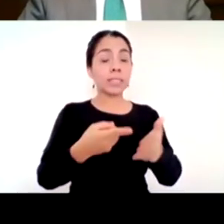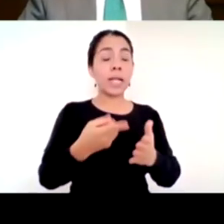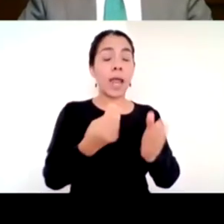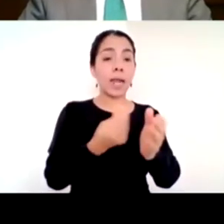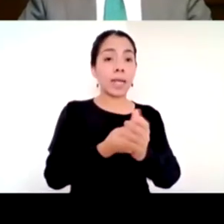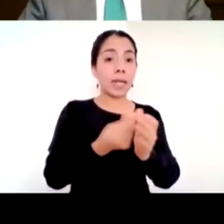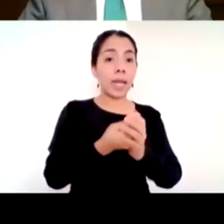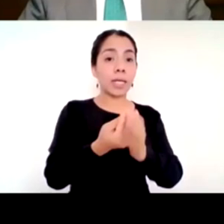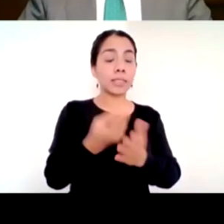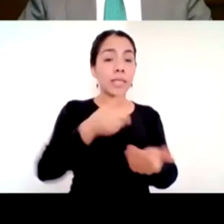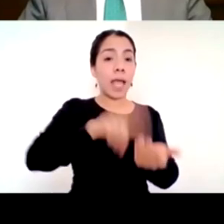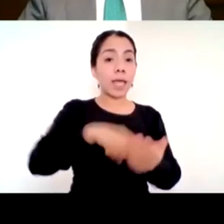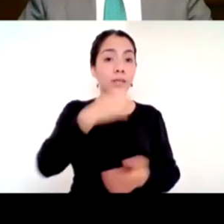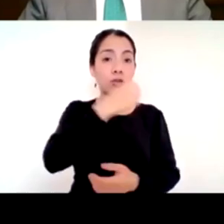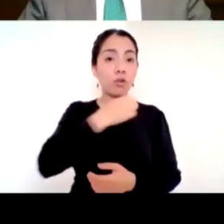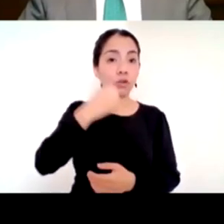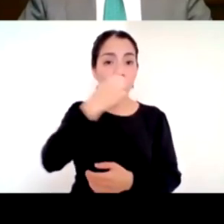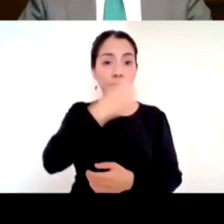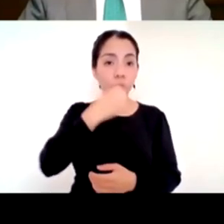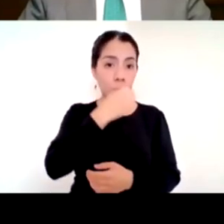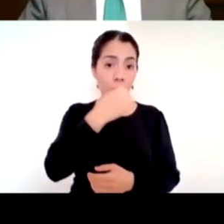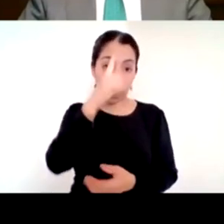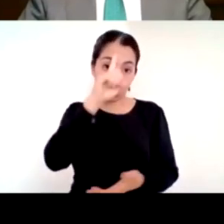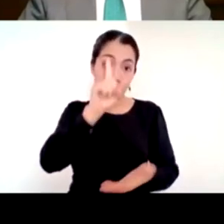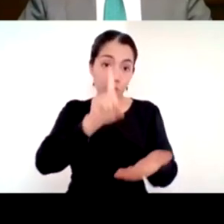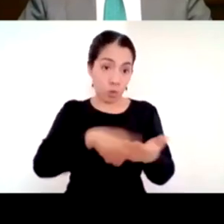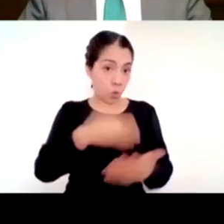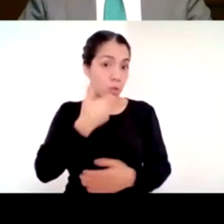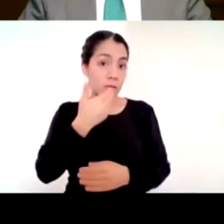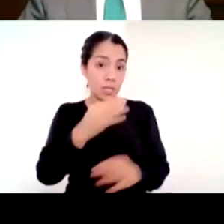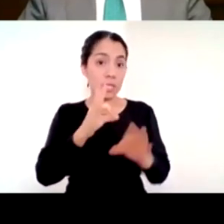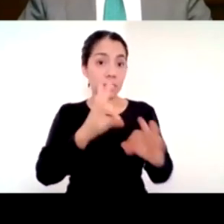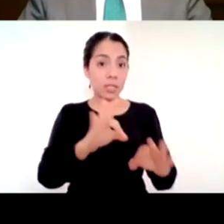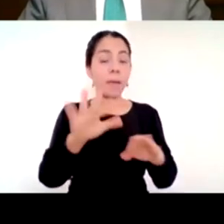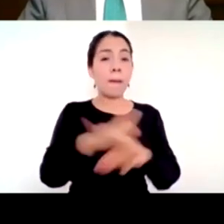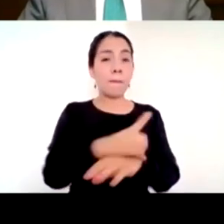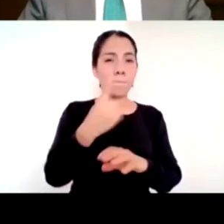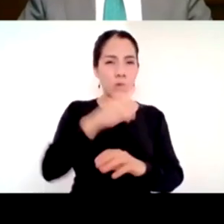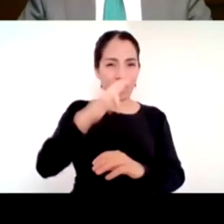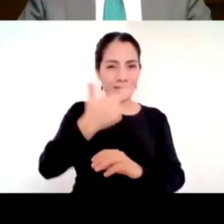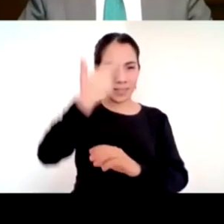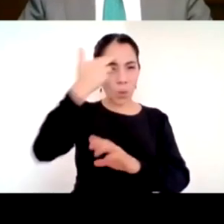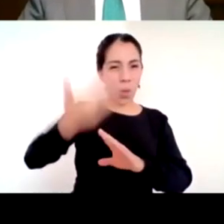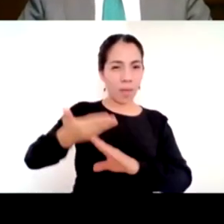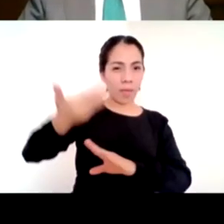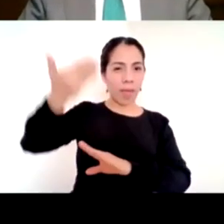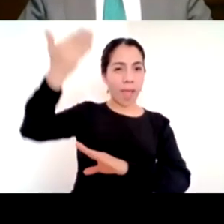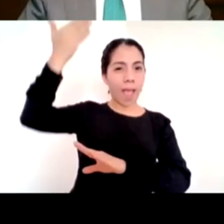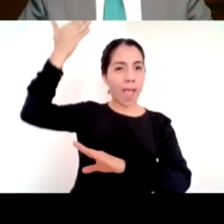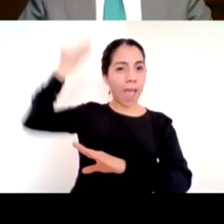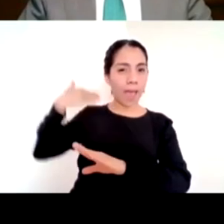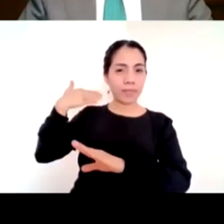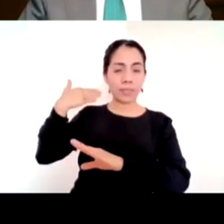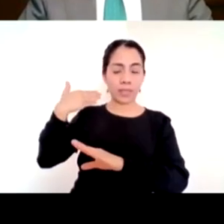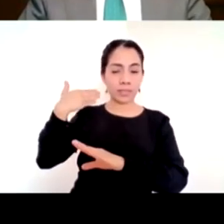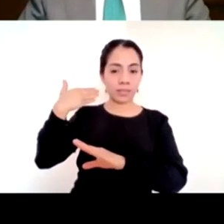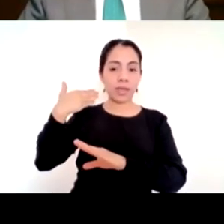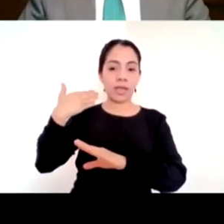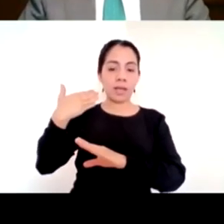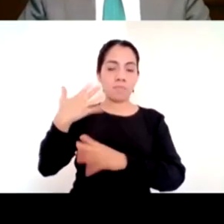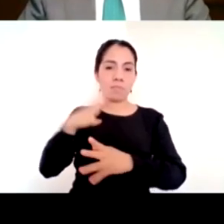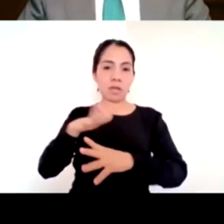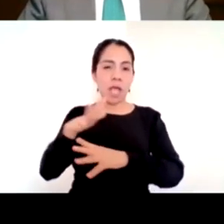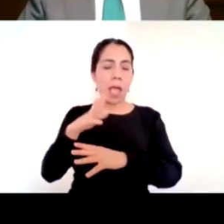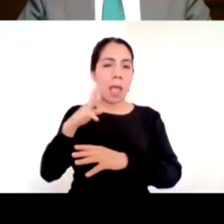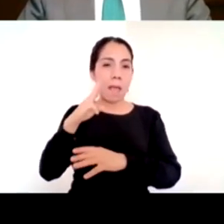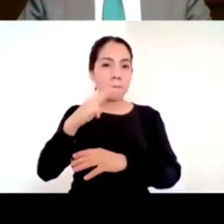con la décima parte de los casos que había en Estados Unidos o incluso en ciudades como Nueva York.